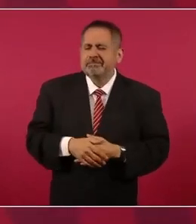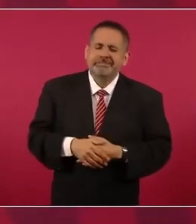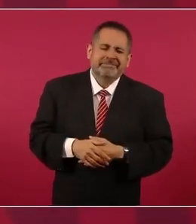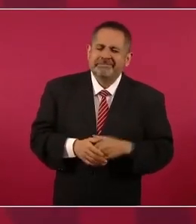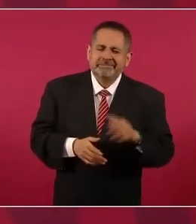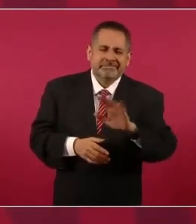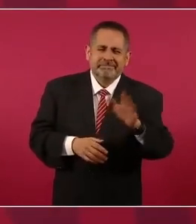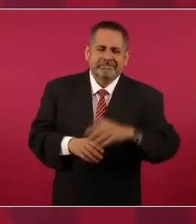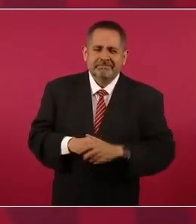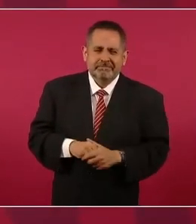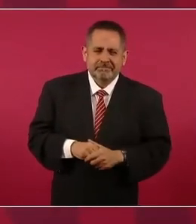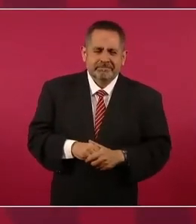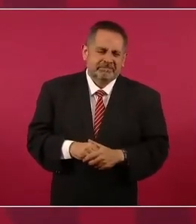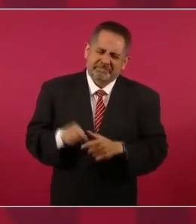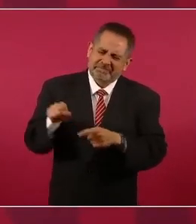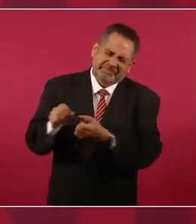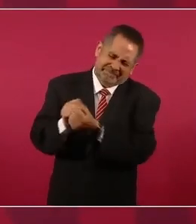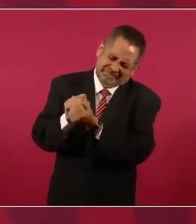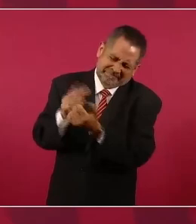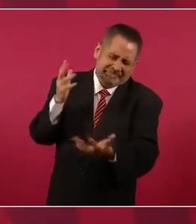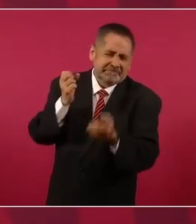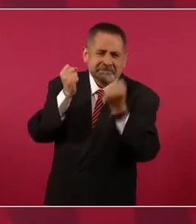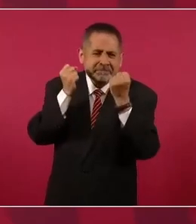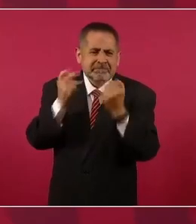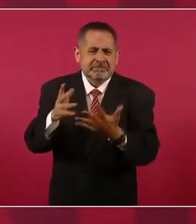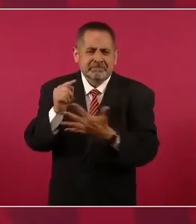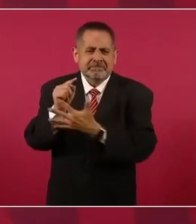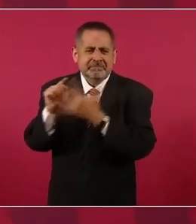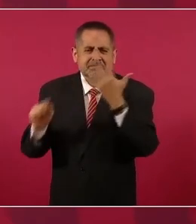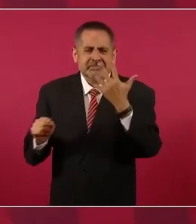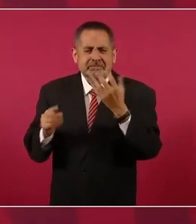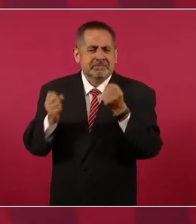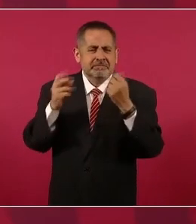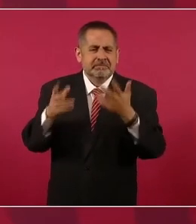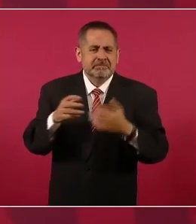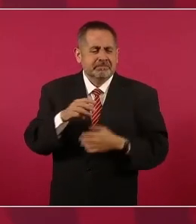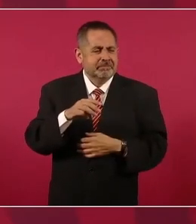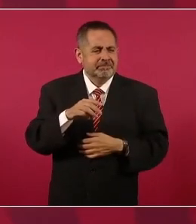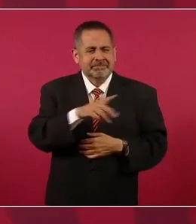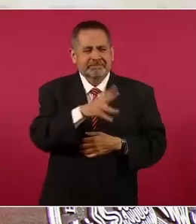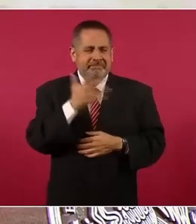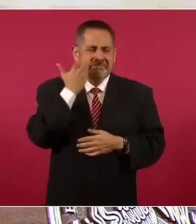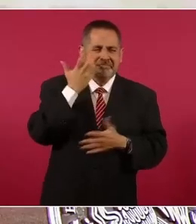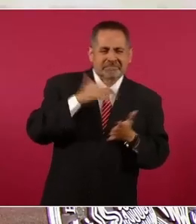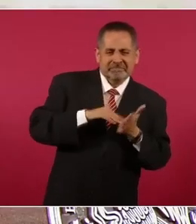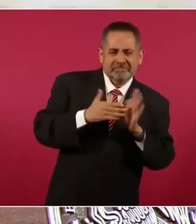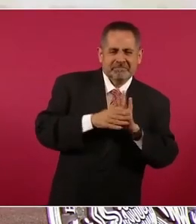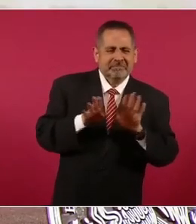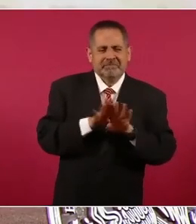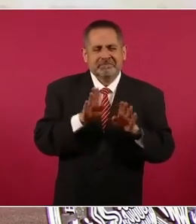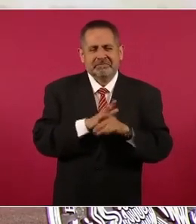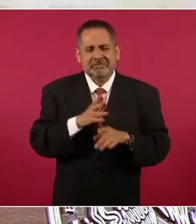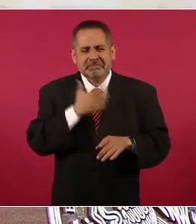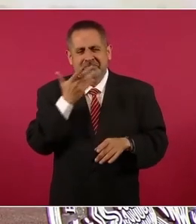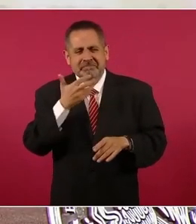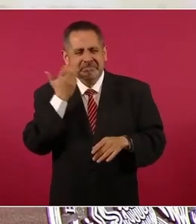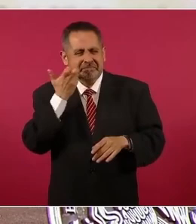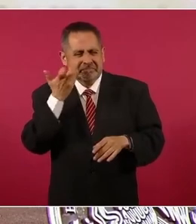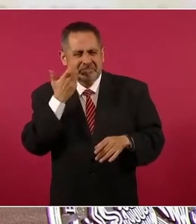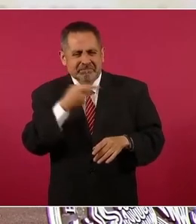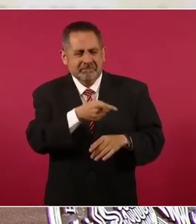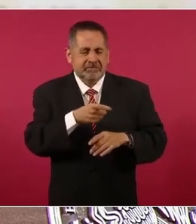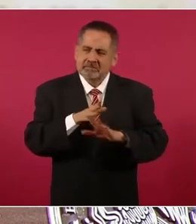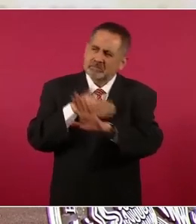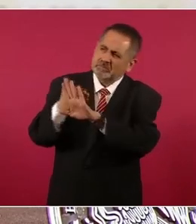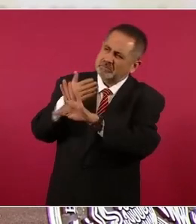hay muchísimas mañas o prácticas para